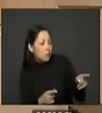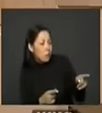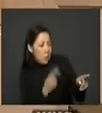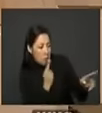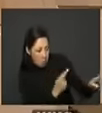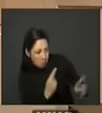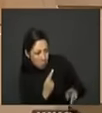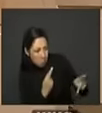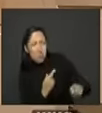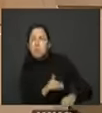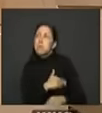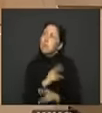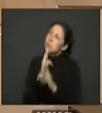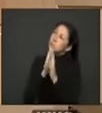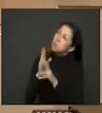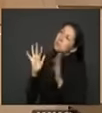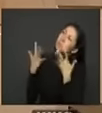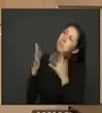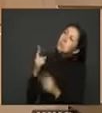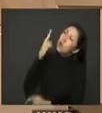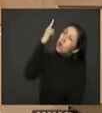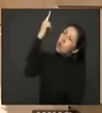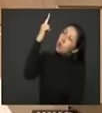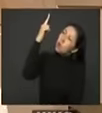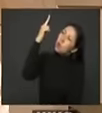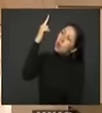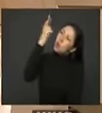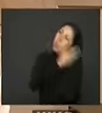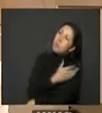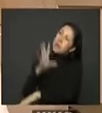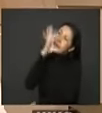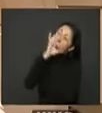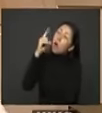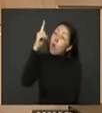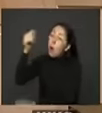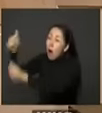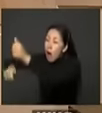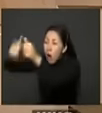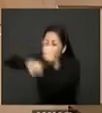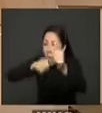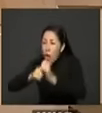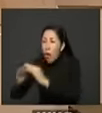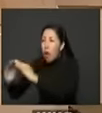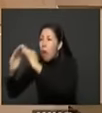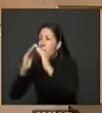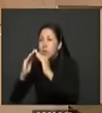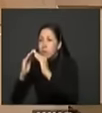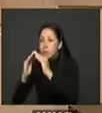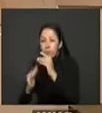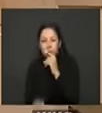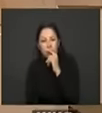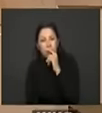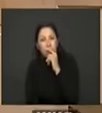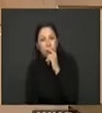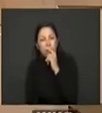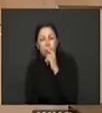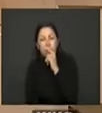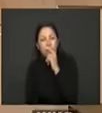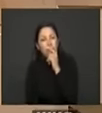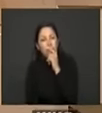nos da el ministerio de agricultura es eso vale millón y medio de pesos por predio no hay no hay